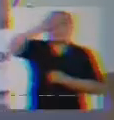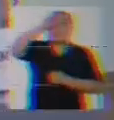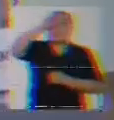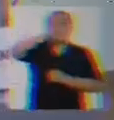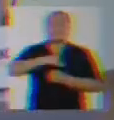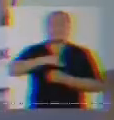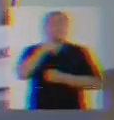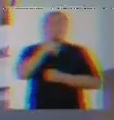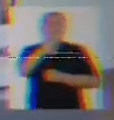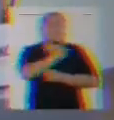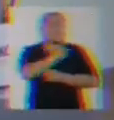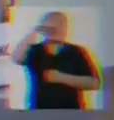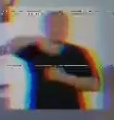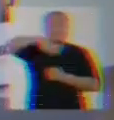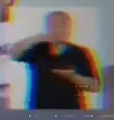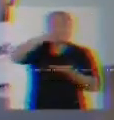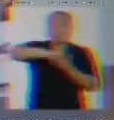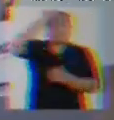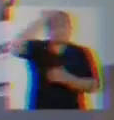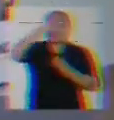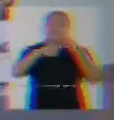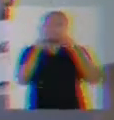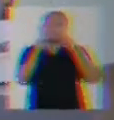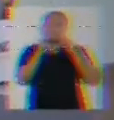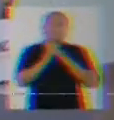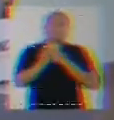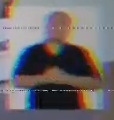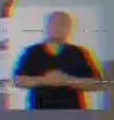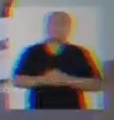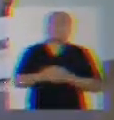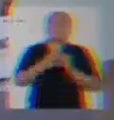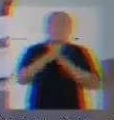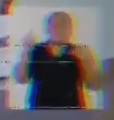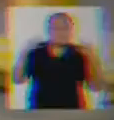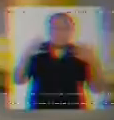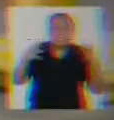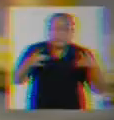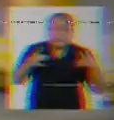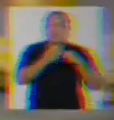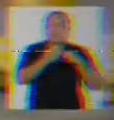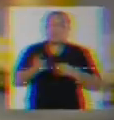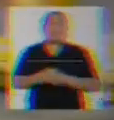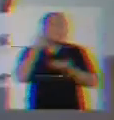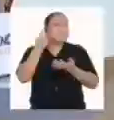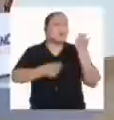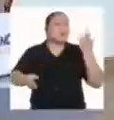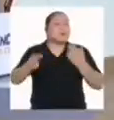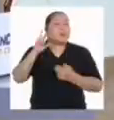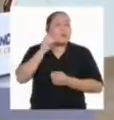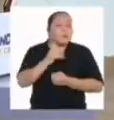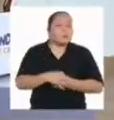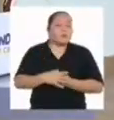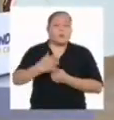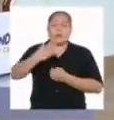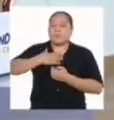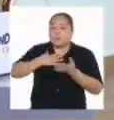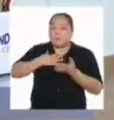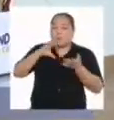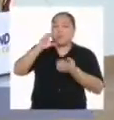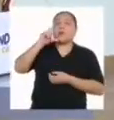Chicos de primero de secundaria, aprendo en casa, ya está ¿Qué cosa Rodrigo? Mi